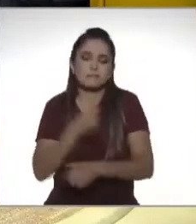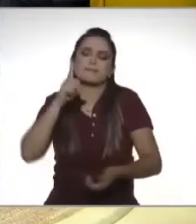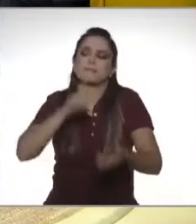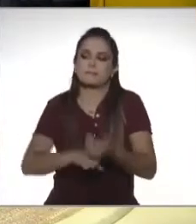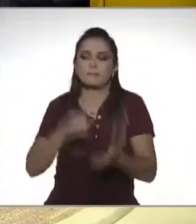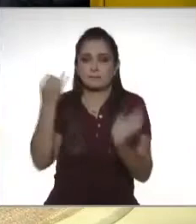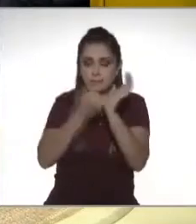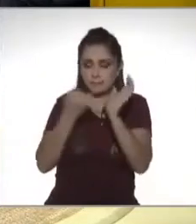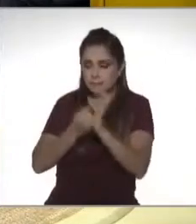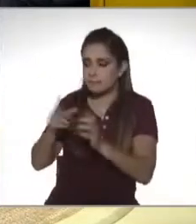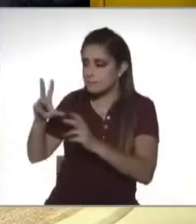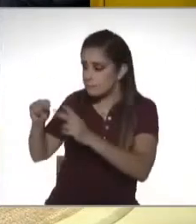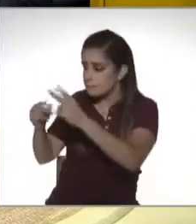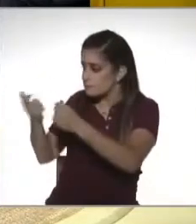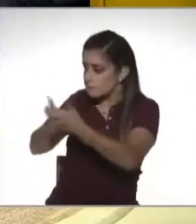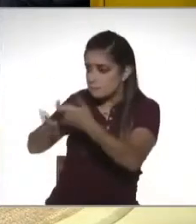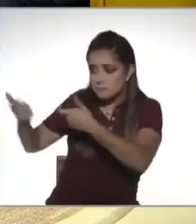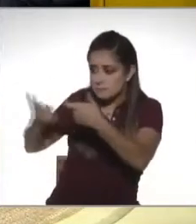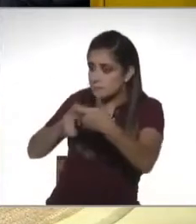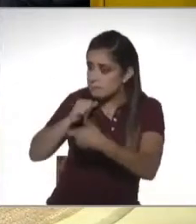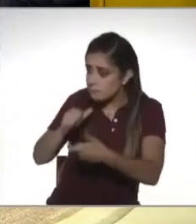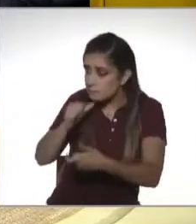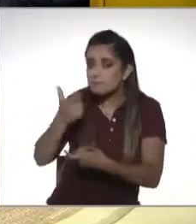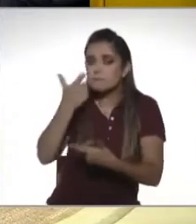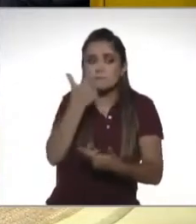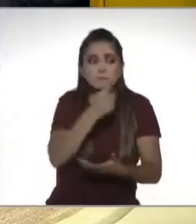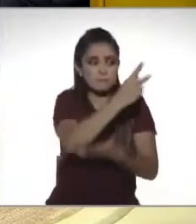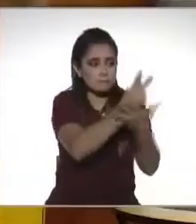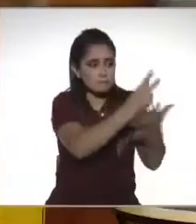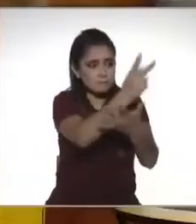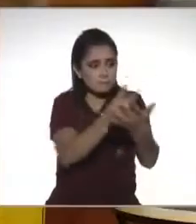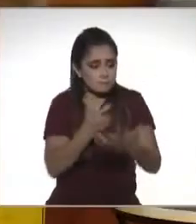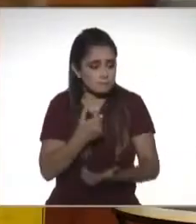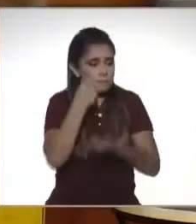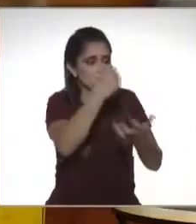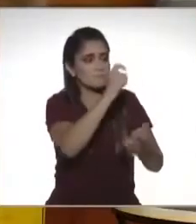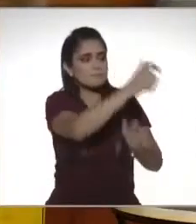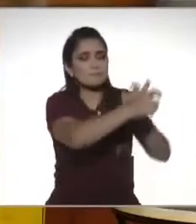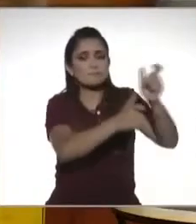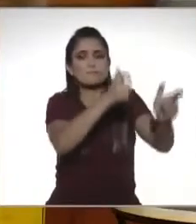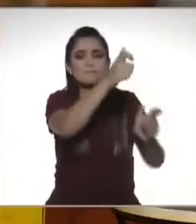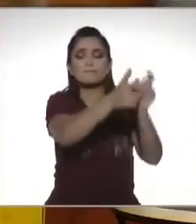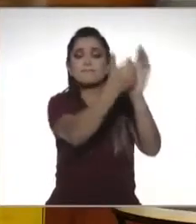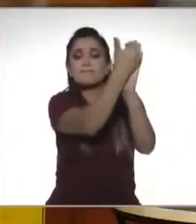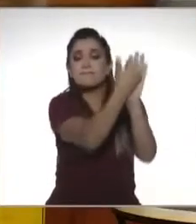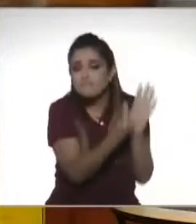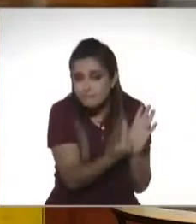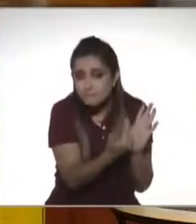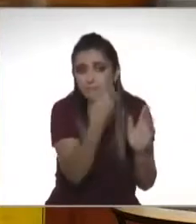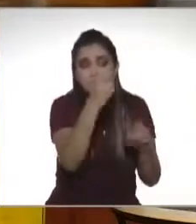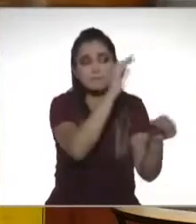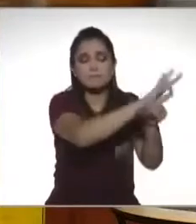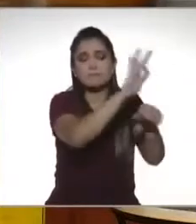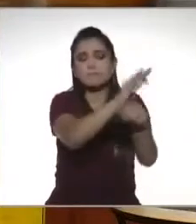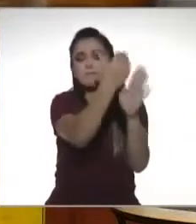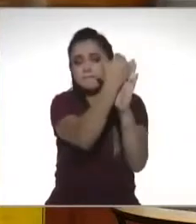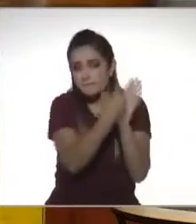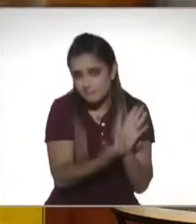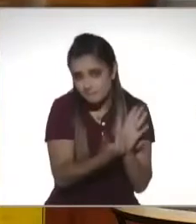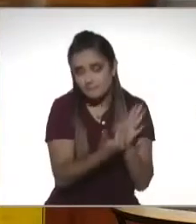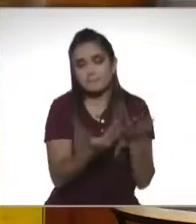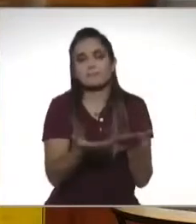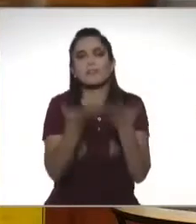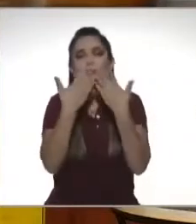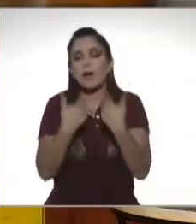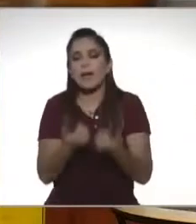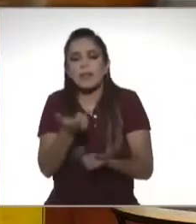recursos para poder sufragar los gastos públicos y que disminuye la calidad de vida en general de la sociedad. No hay tantos